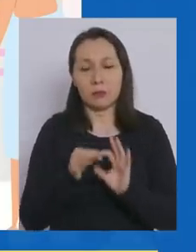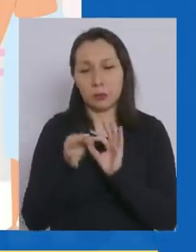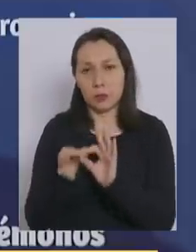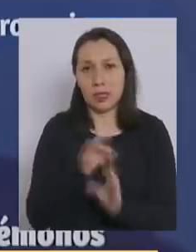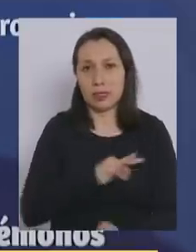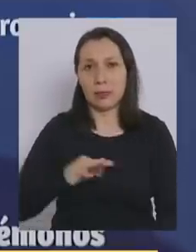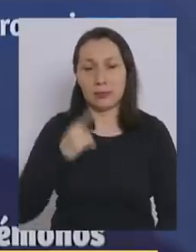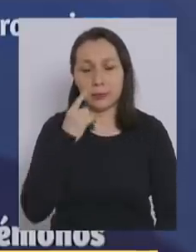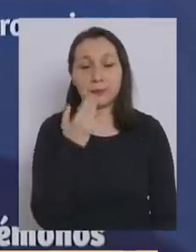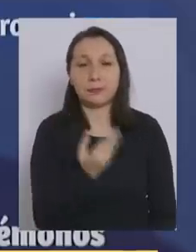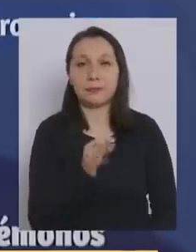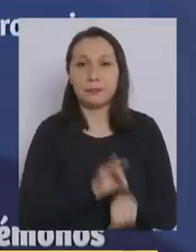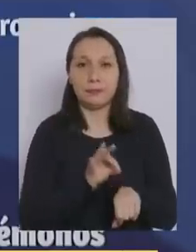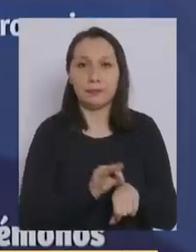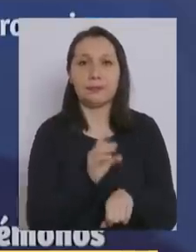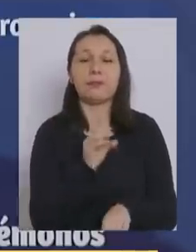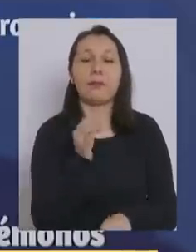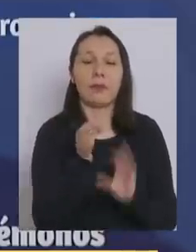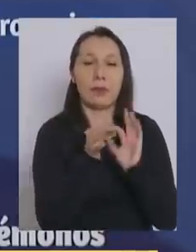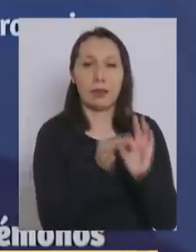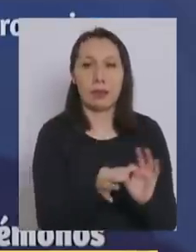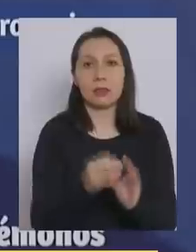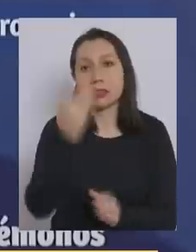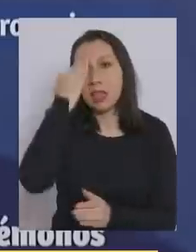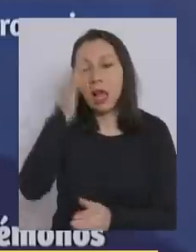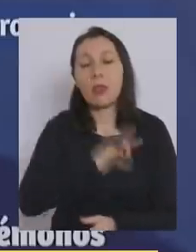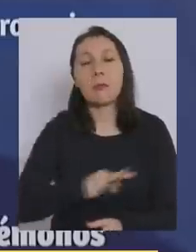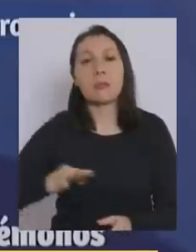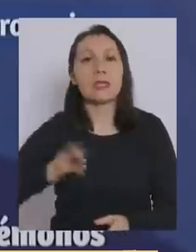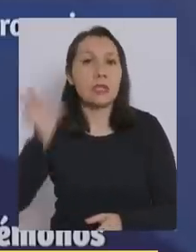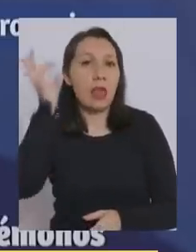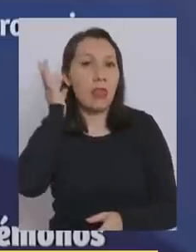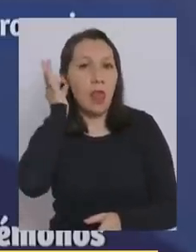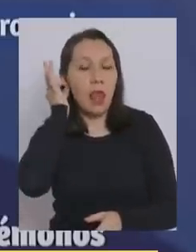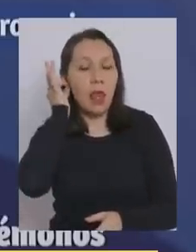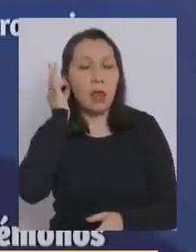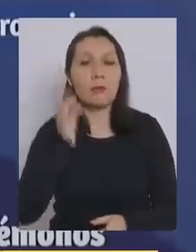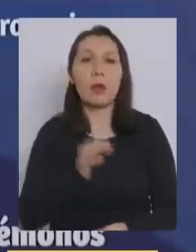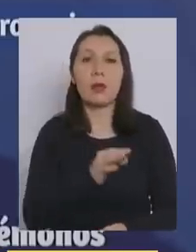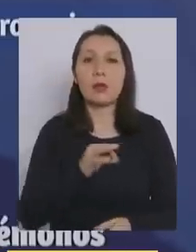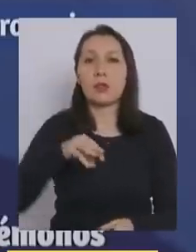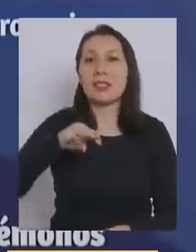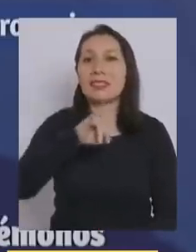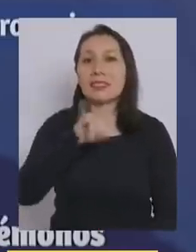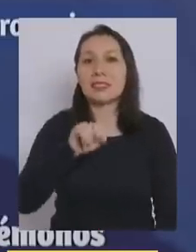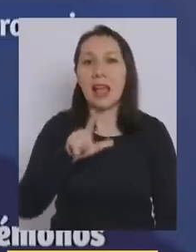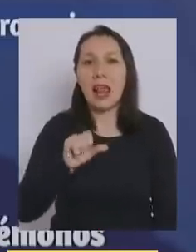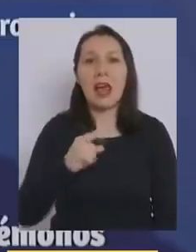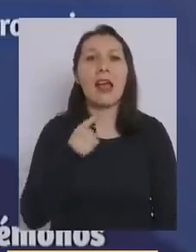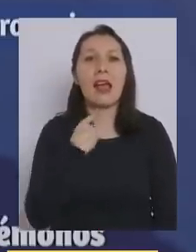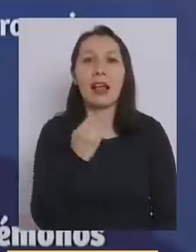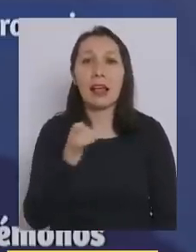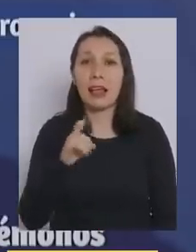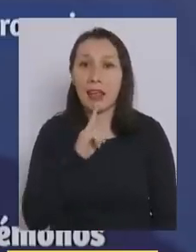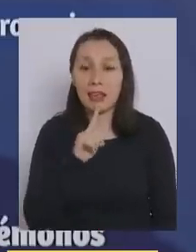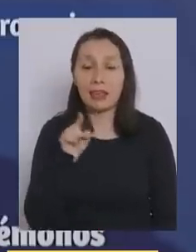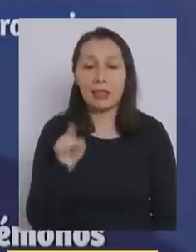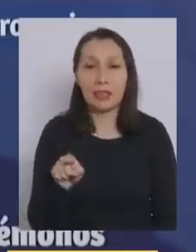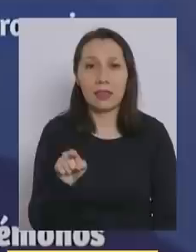ministro. Muchas gracias, doctora Daza. Saludamos a la ministra de la Mujer, a la ministra Mónica Salaket, que estaba